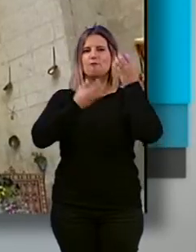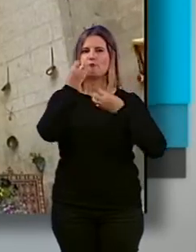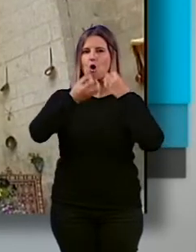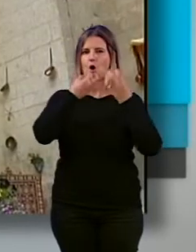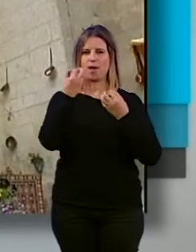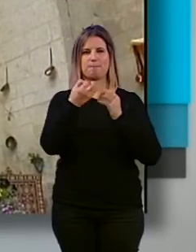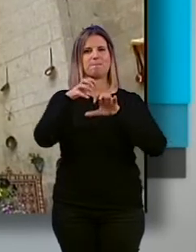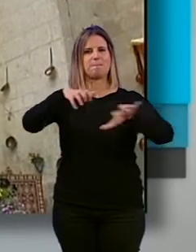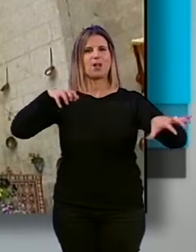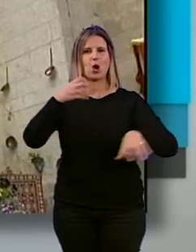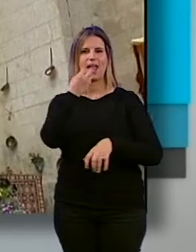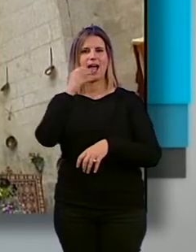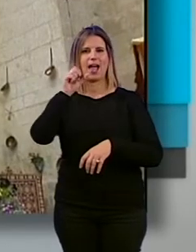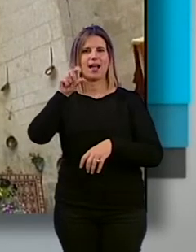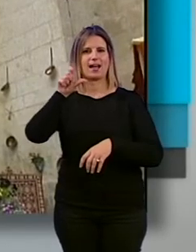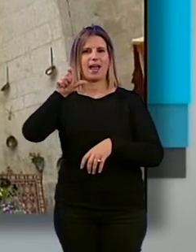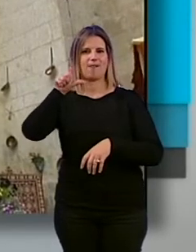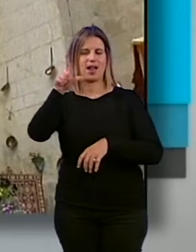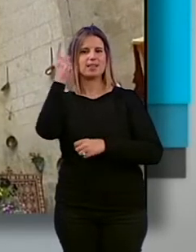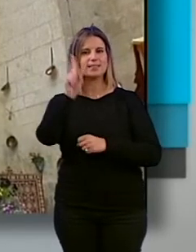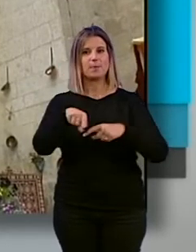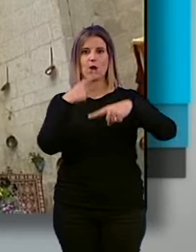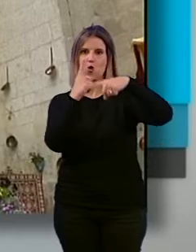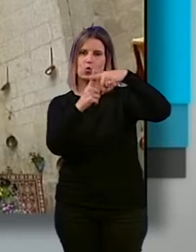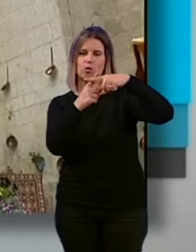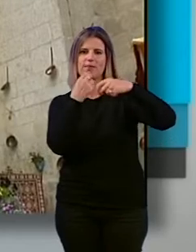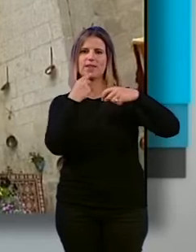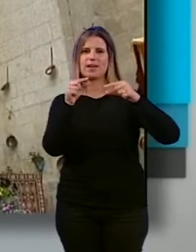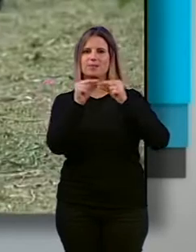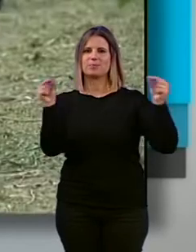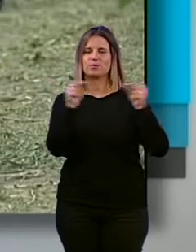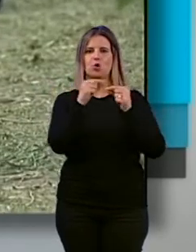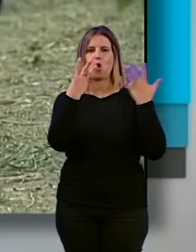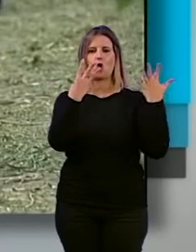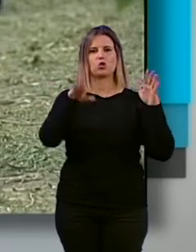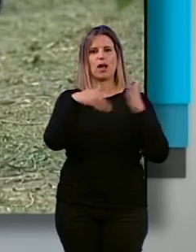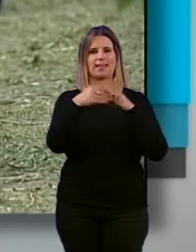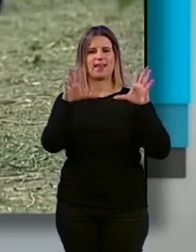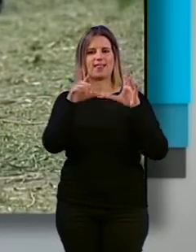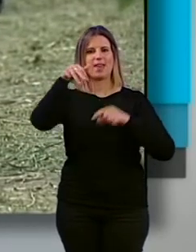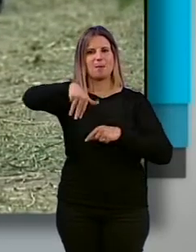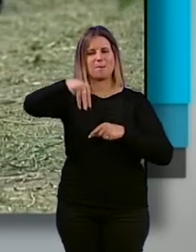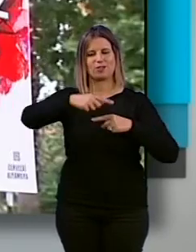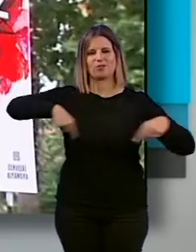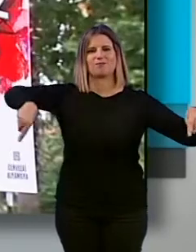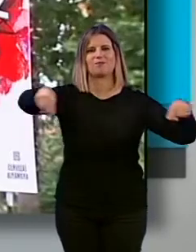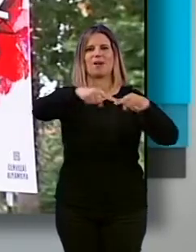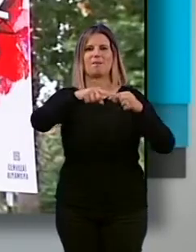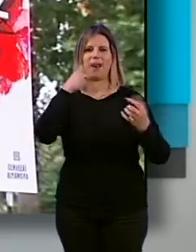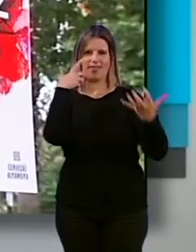su mayoría de claveles y además que ante la cruz haya un espacio de reserva de 8 a 10 metros para la decoración y realce del monumento.